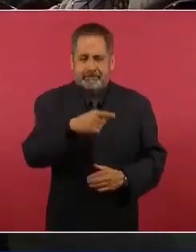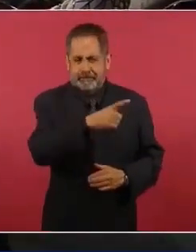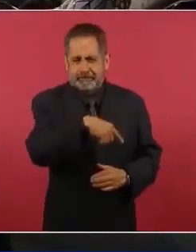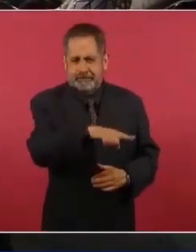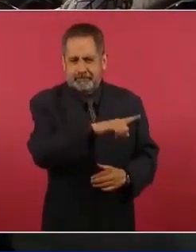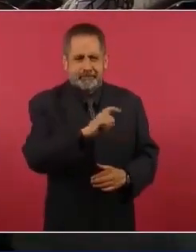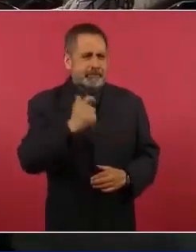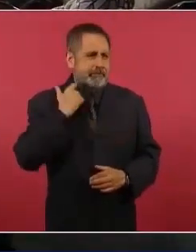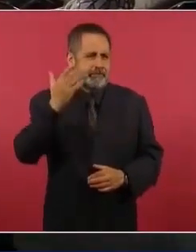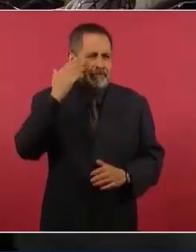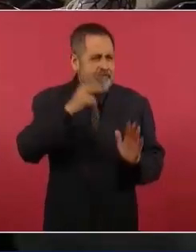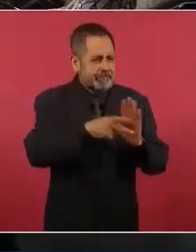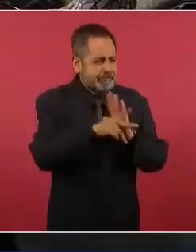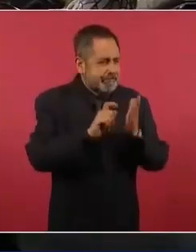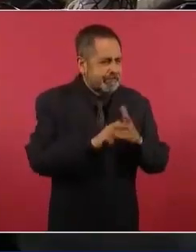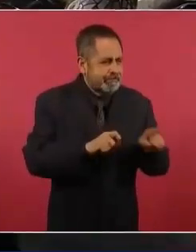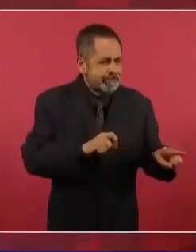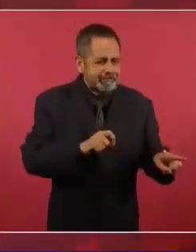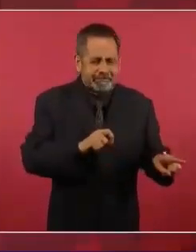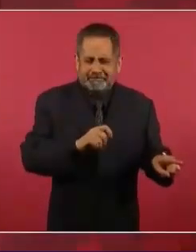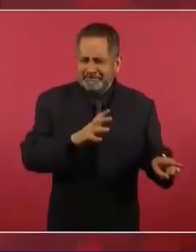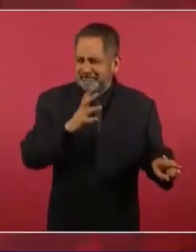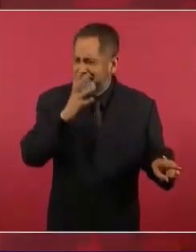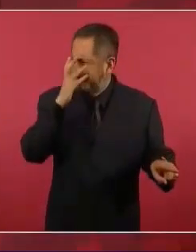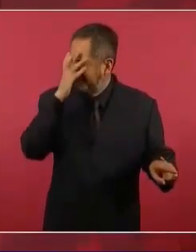vergonzoso.